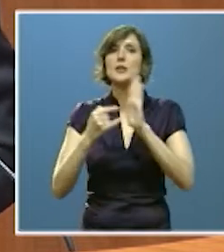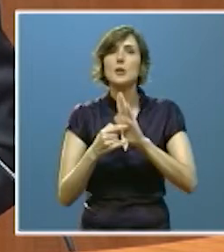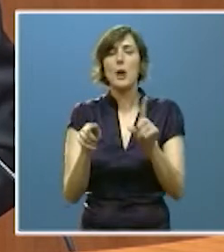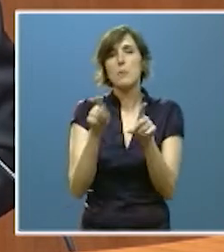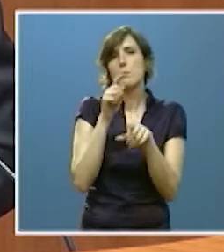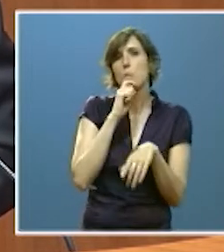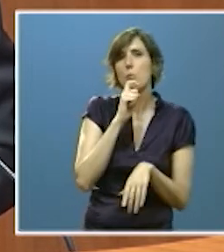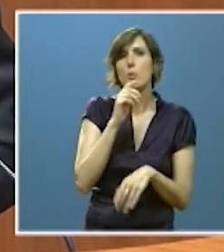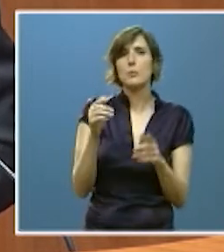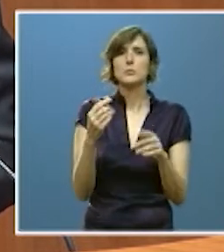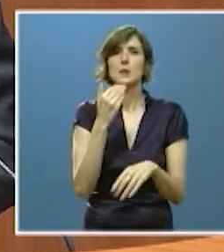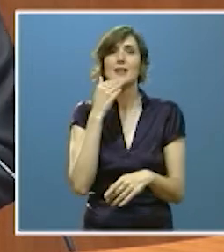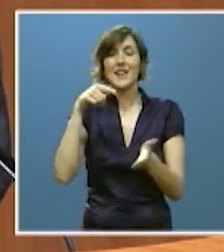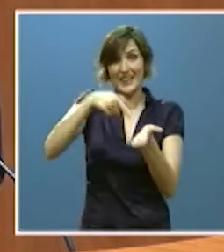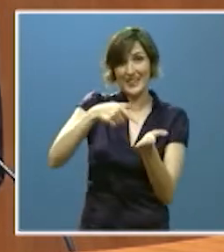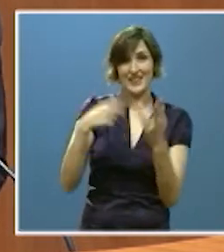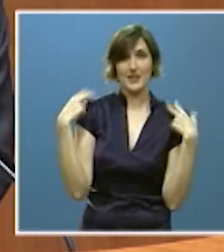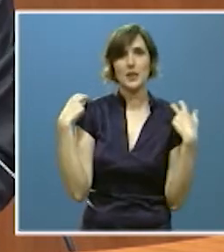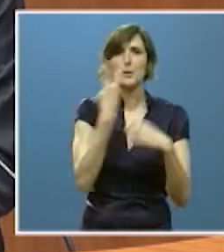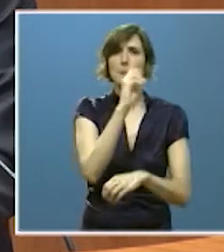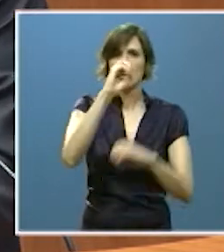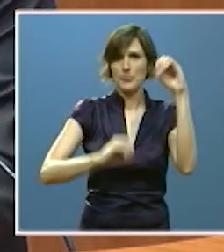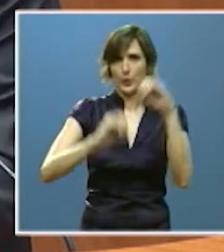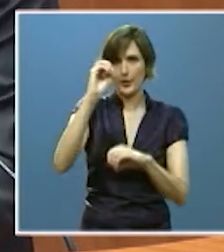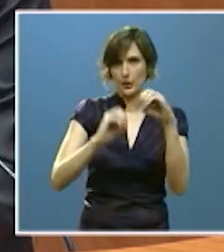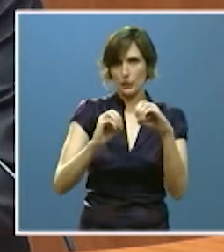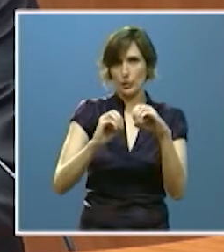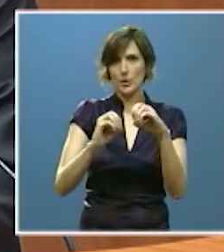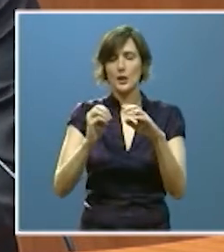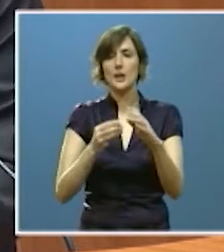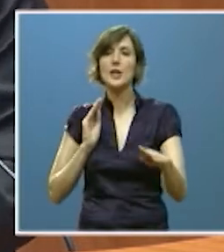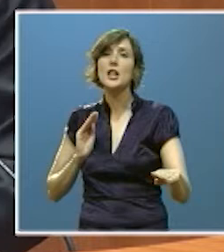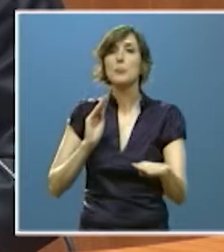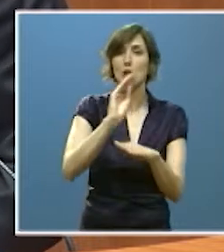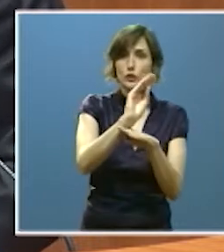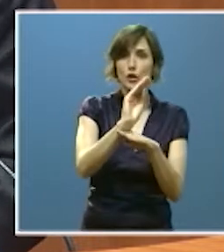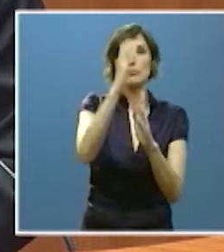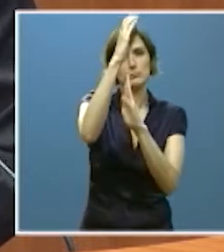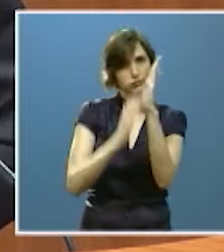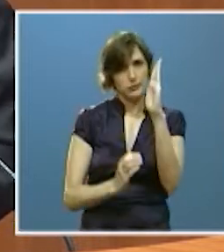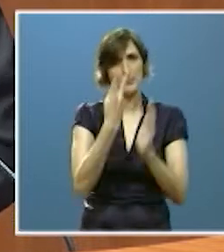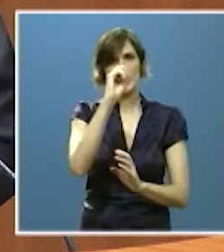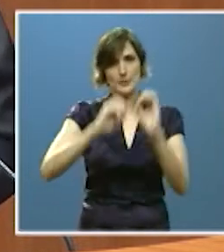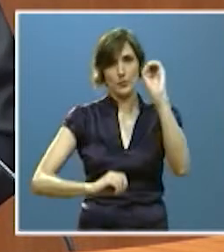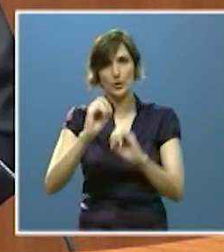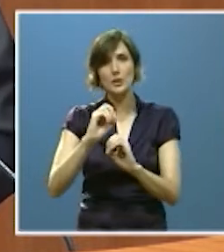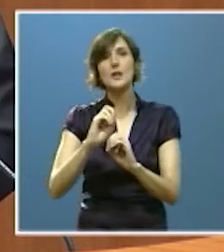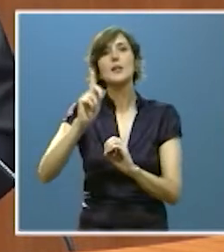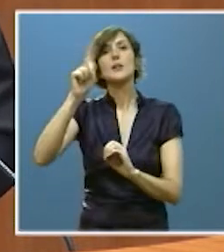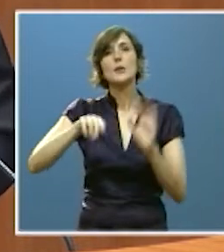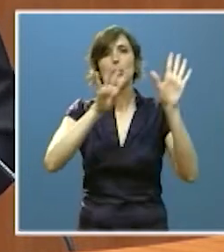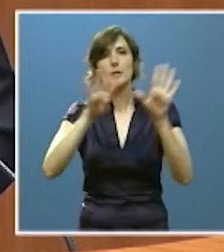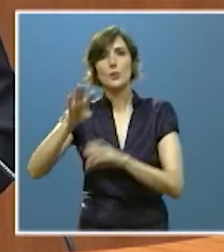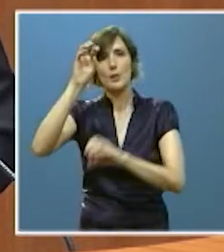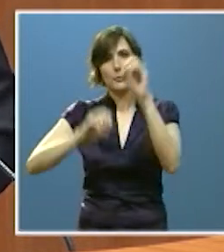reducción en el impuesto sobre la renta del 20% de las cantidades invertidas en empresas, la bonificación del 99%